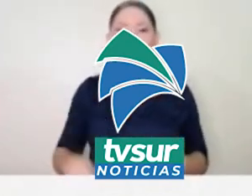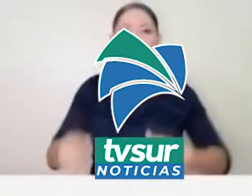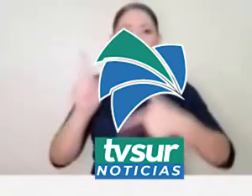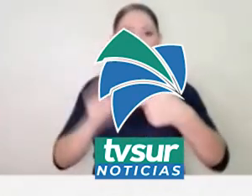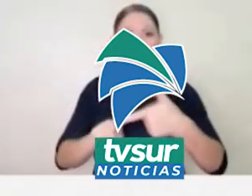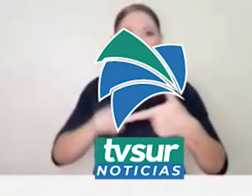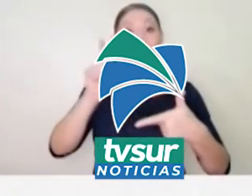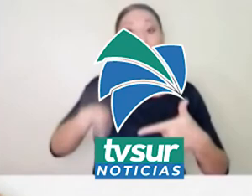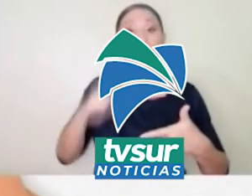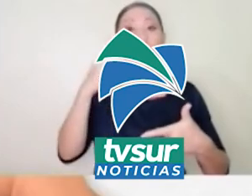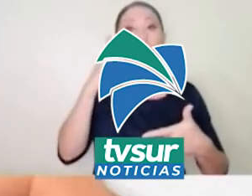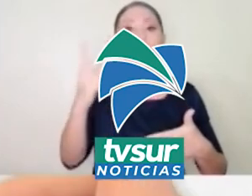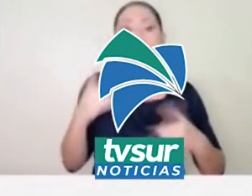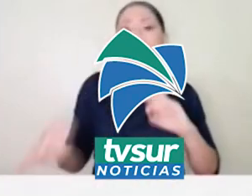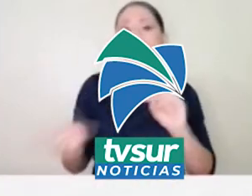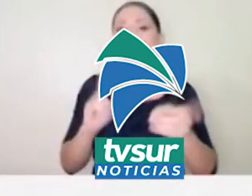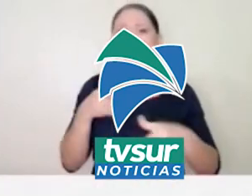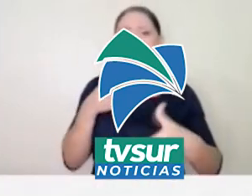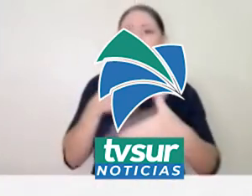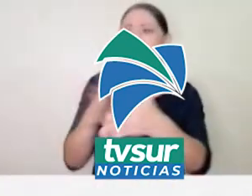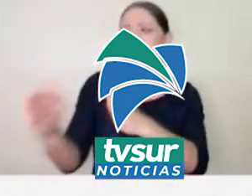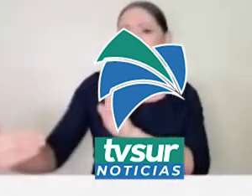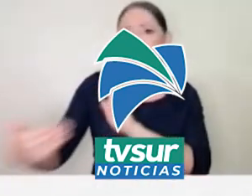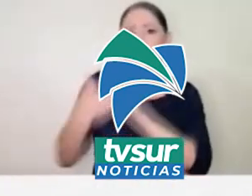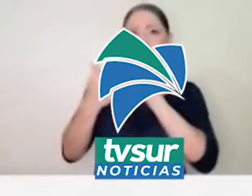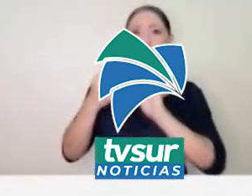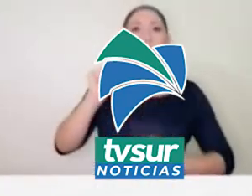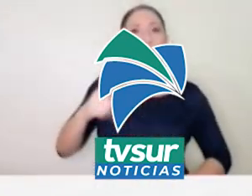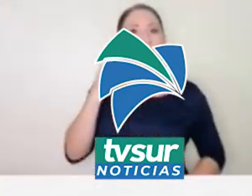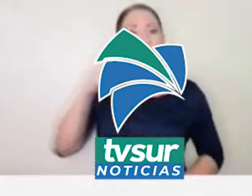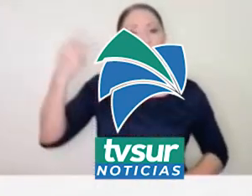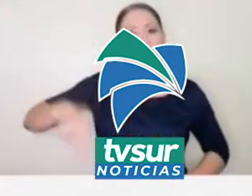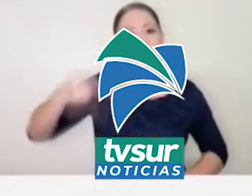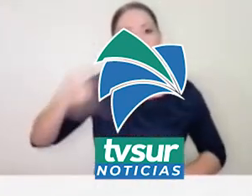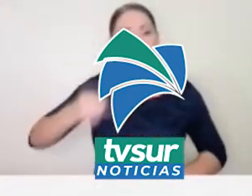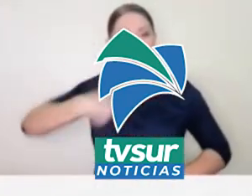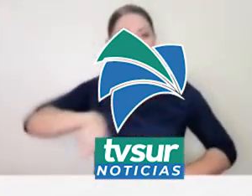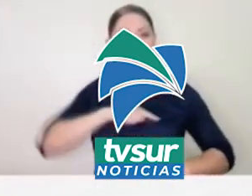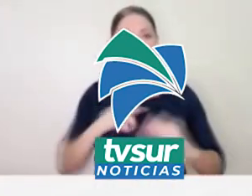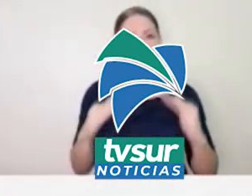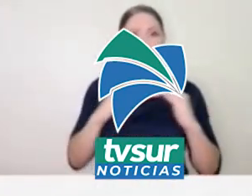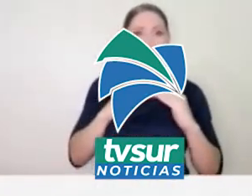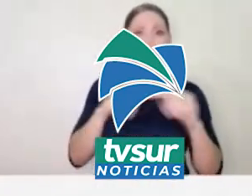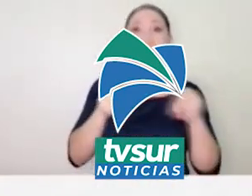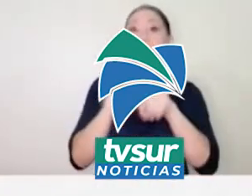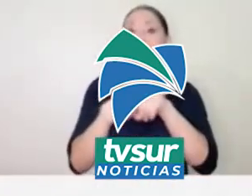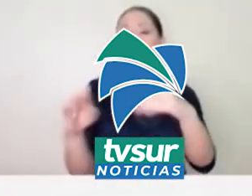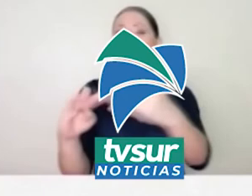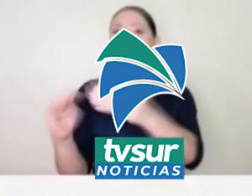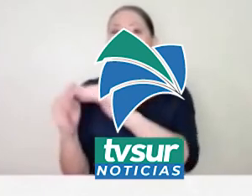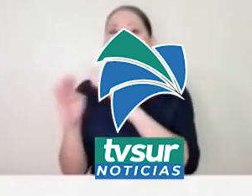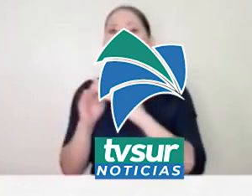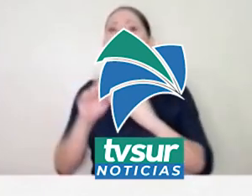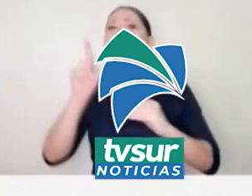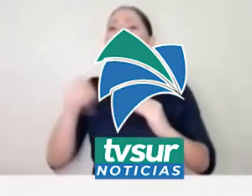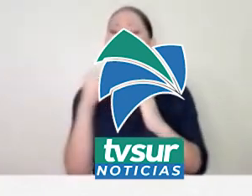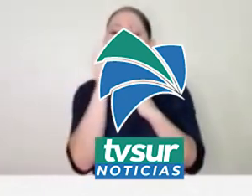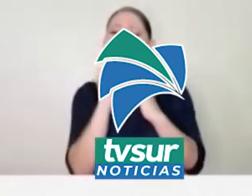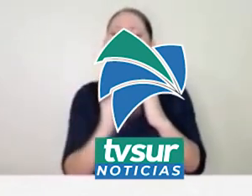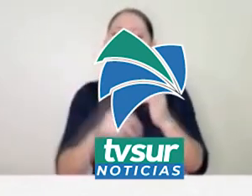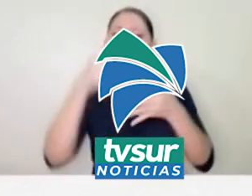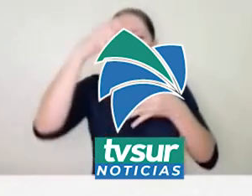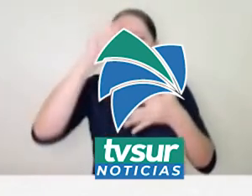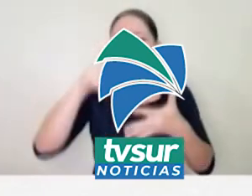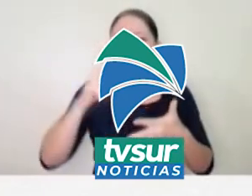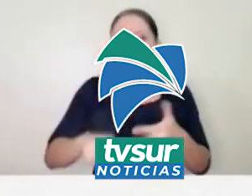Cabe indicar que en esta ocasión simulará un terremoto de 7.3 grados bajo la península de Osa. Este ocurrió el 2 de abril de